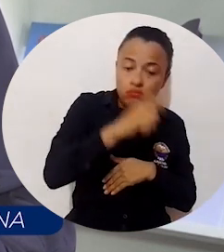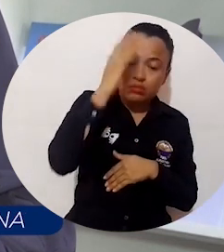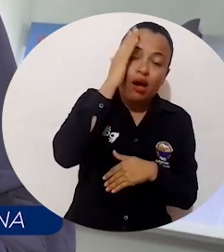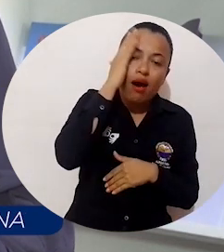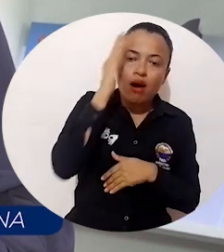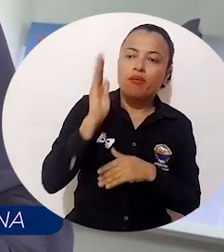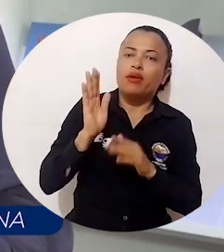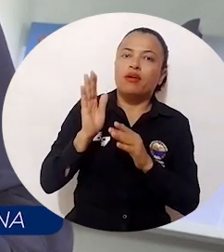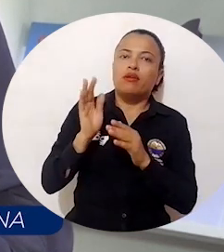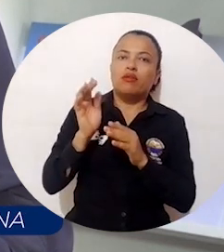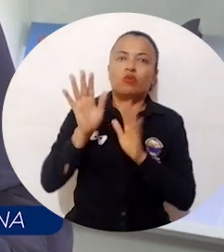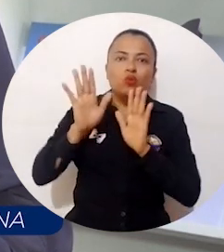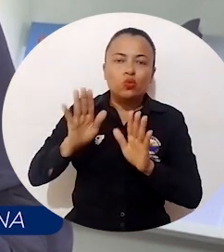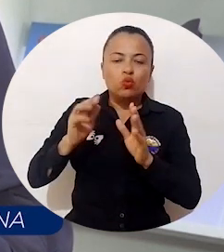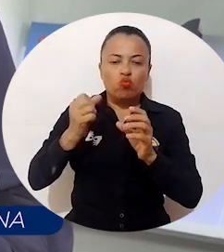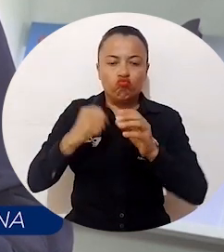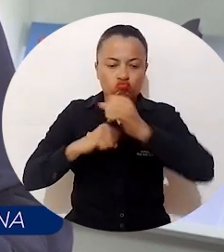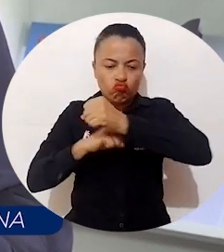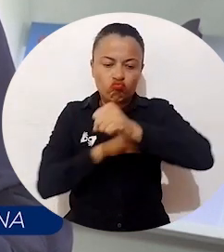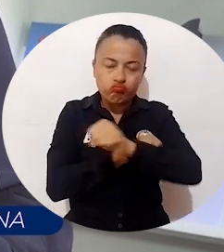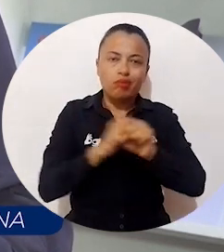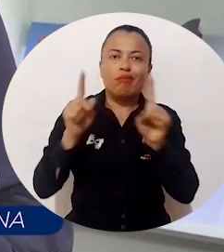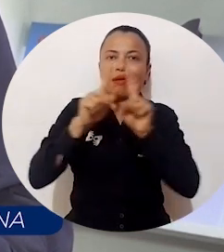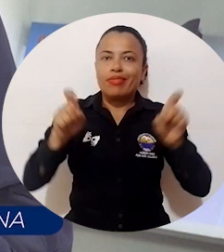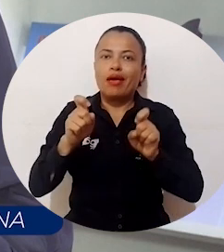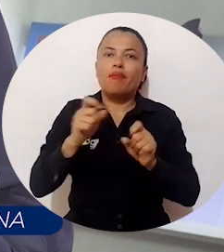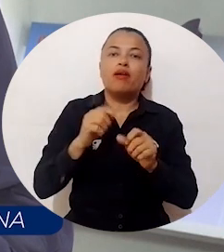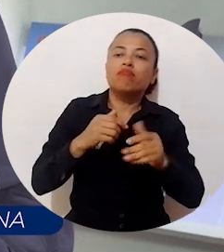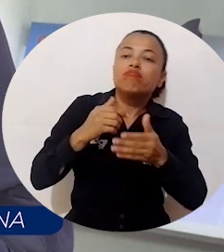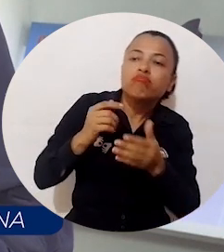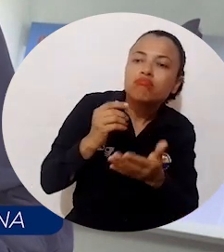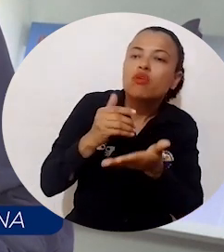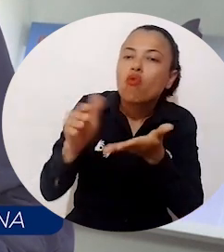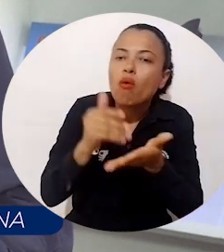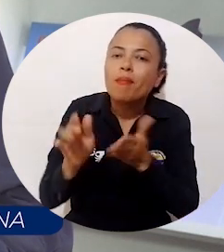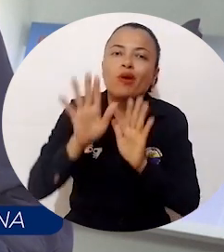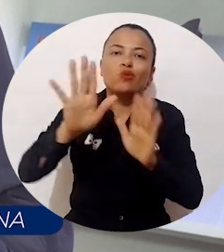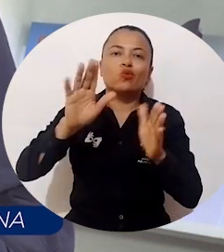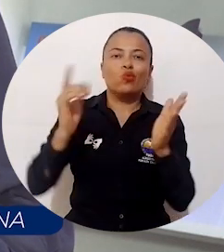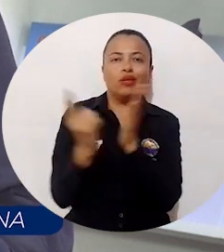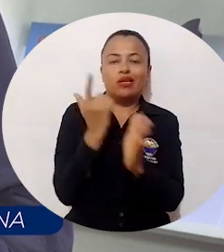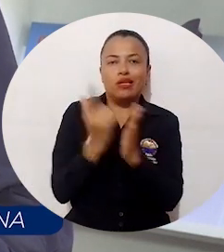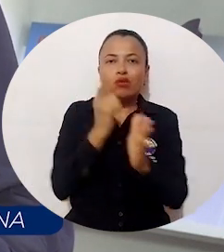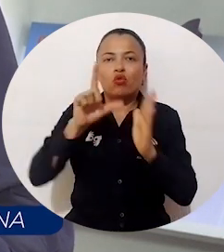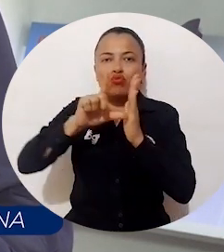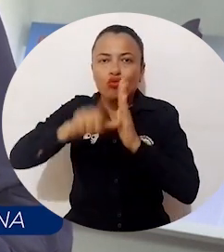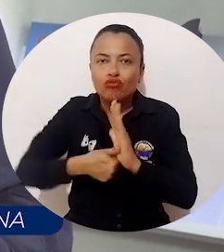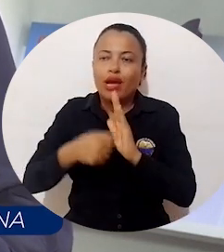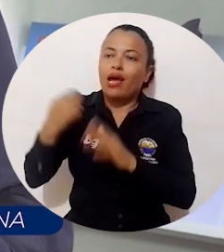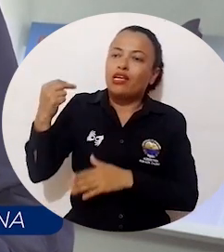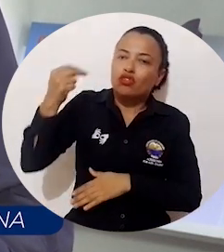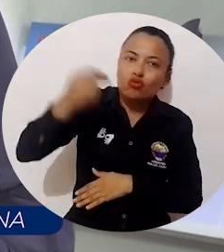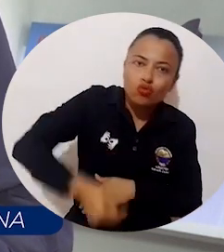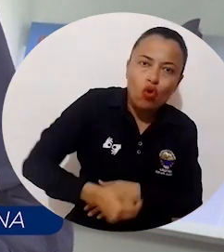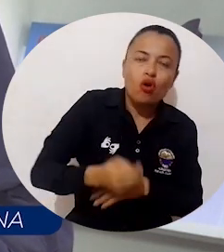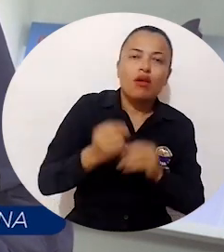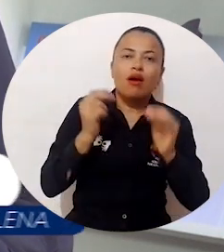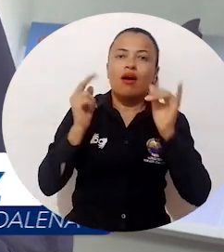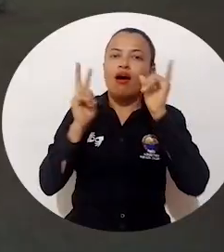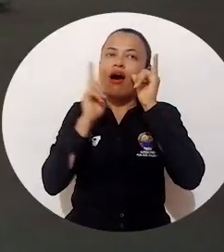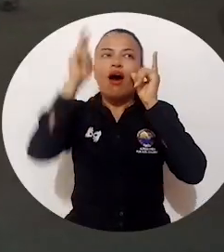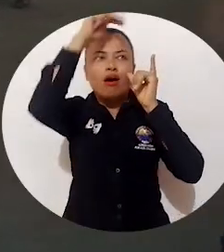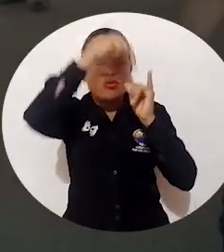publicación y llegan ya a preguntar y adquirir libros en ciencias sociales, libros de historia, libros en